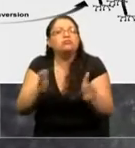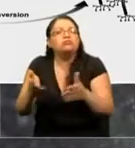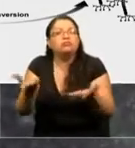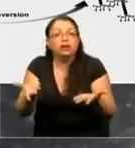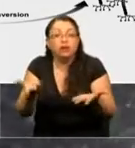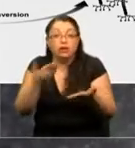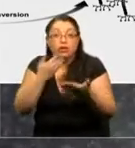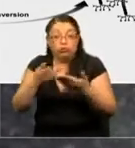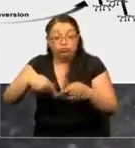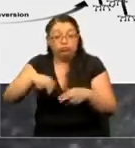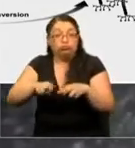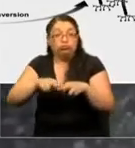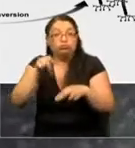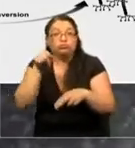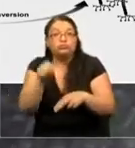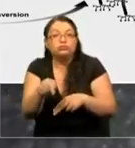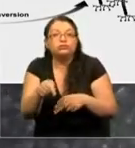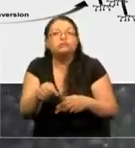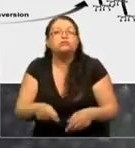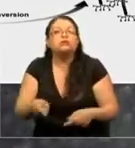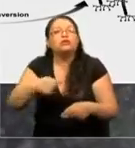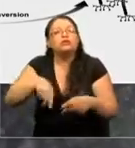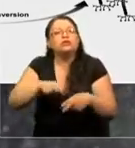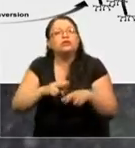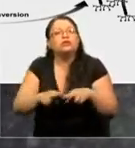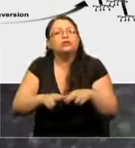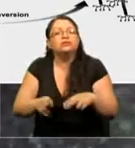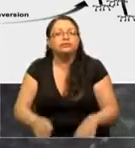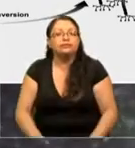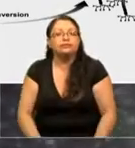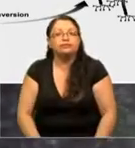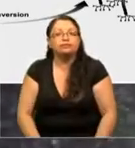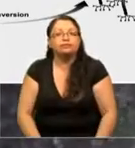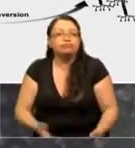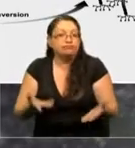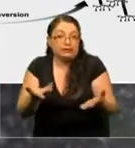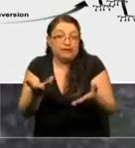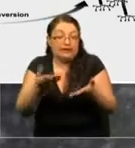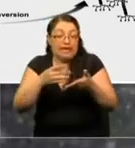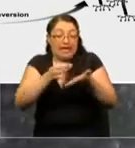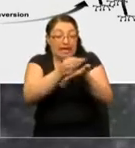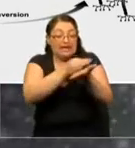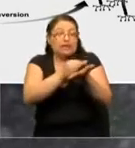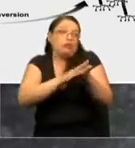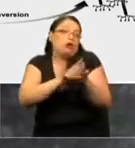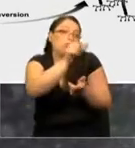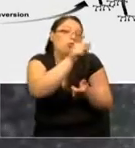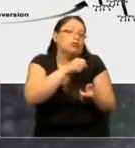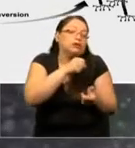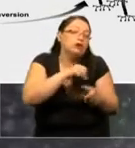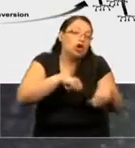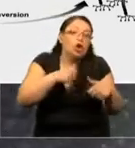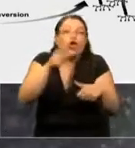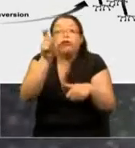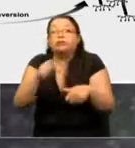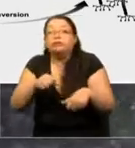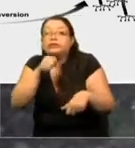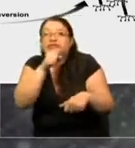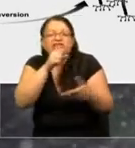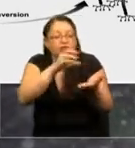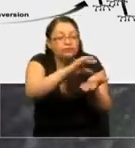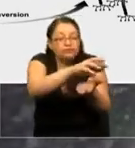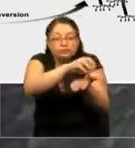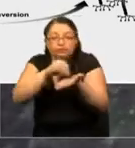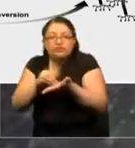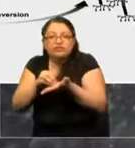cuando hacemos eso, estamos volviendo las células que hemos tomado, ya sea de un joven o una persona envejecida, a un estadio